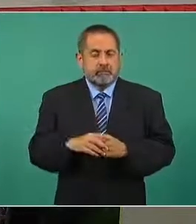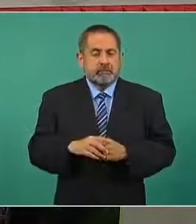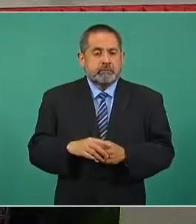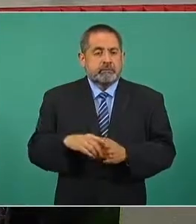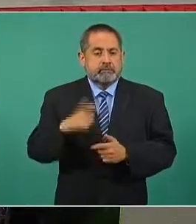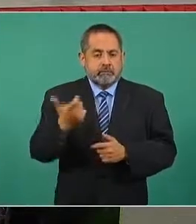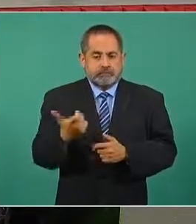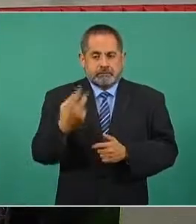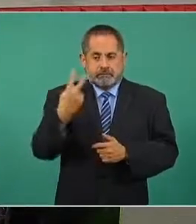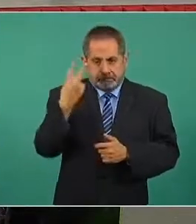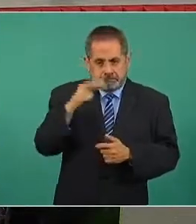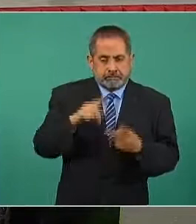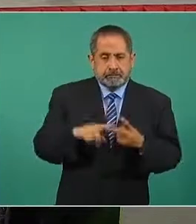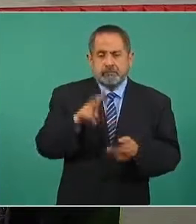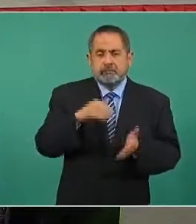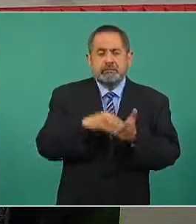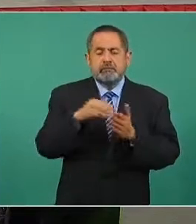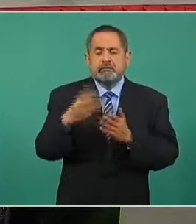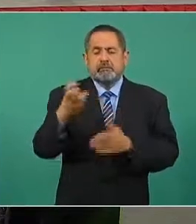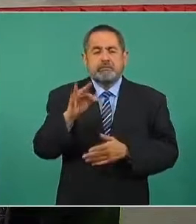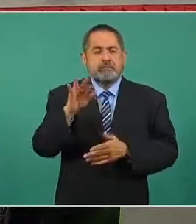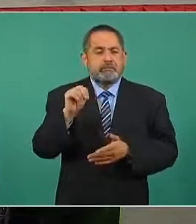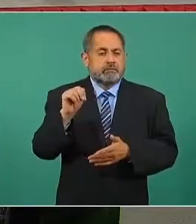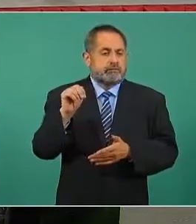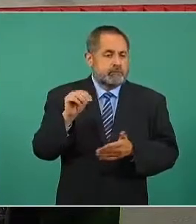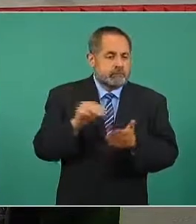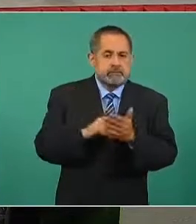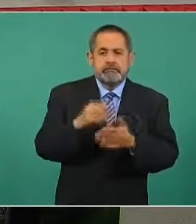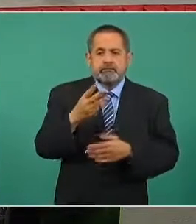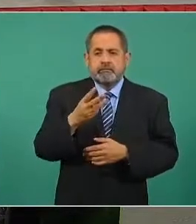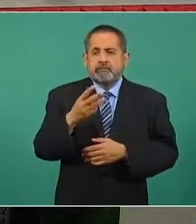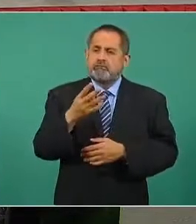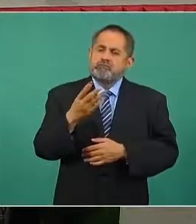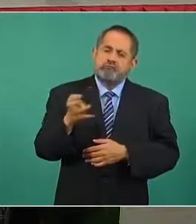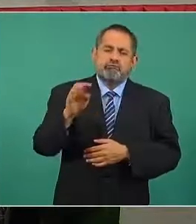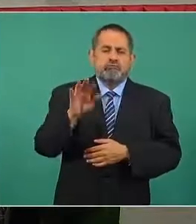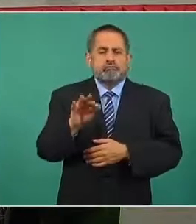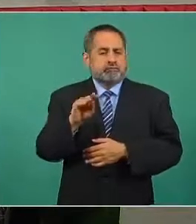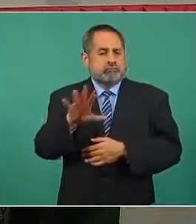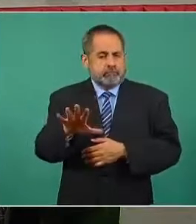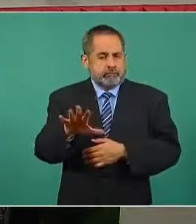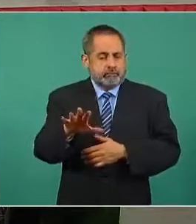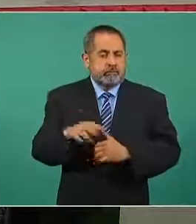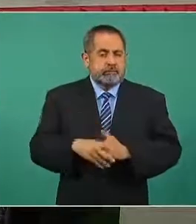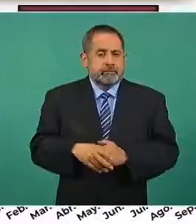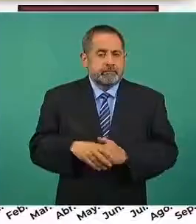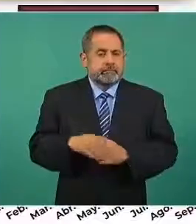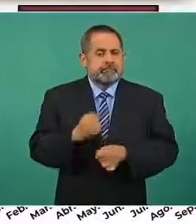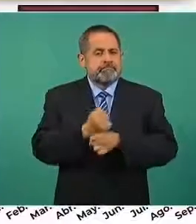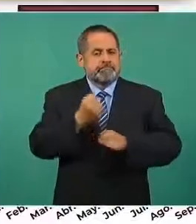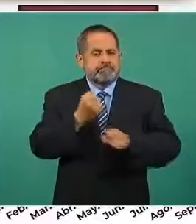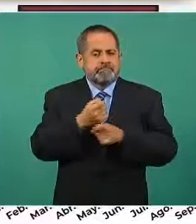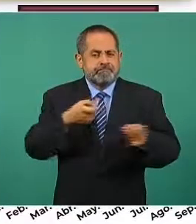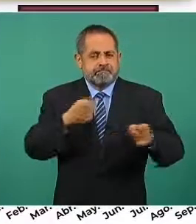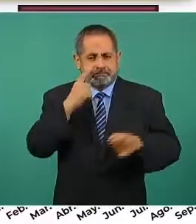pesos 2 millones 349 mil 495 y en armas de fuego